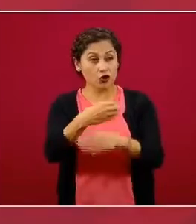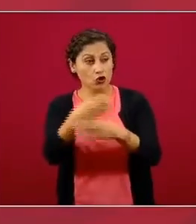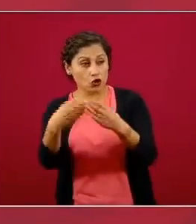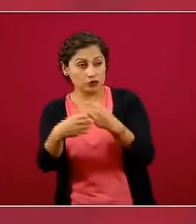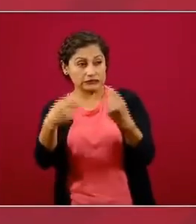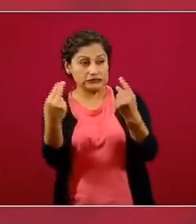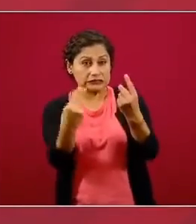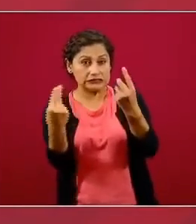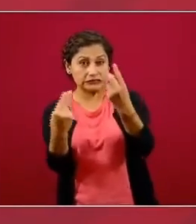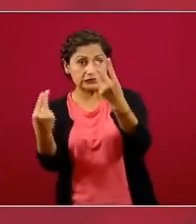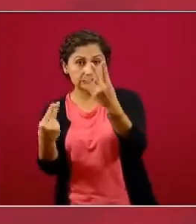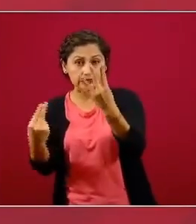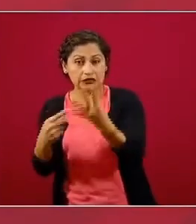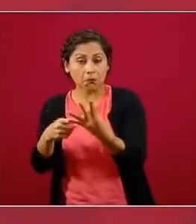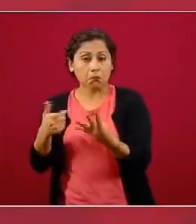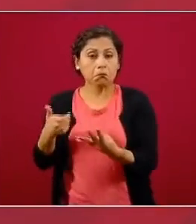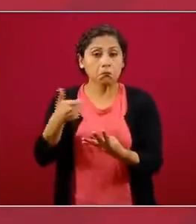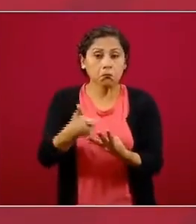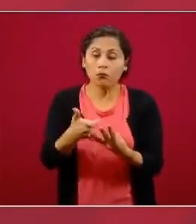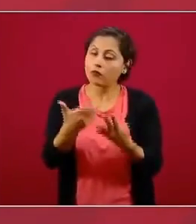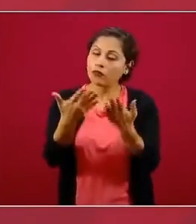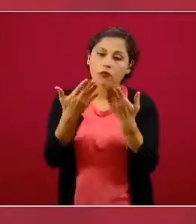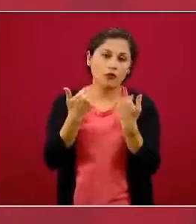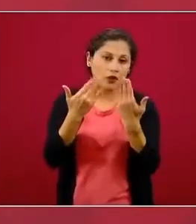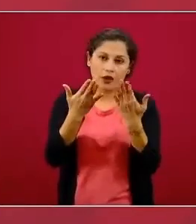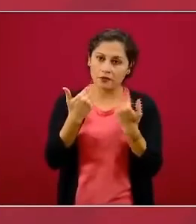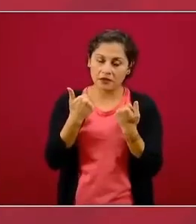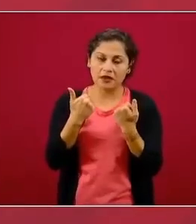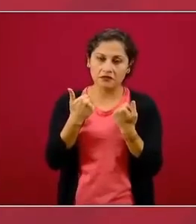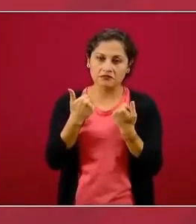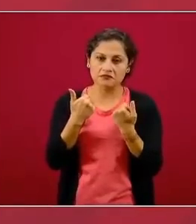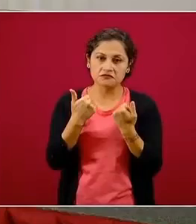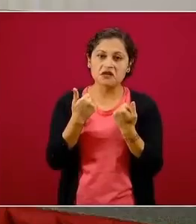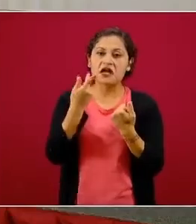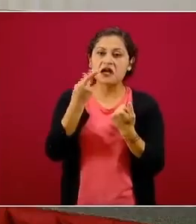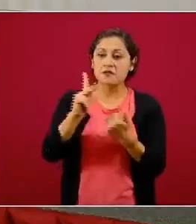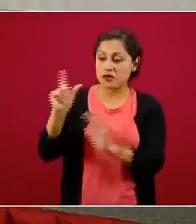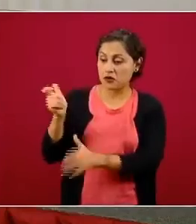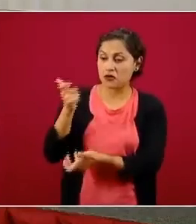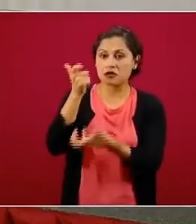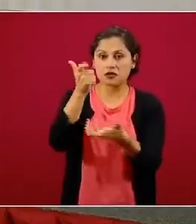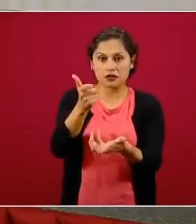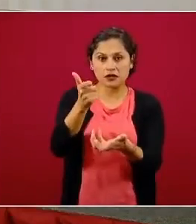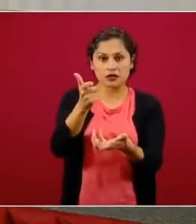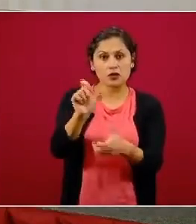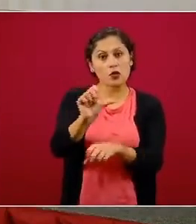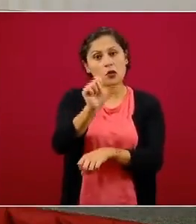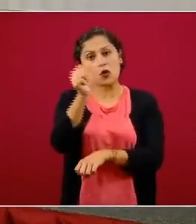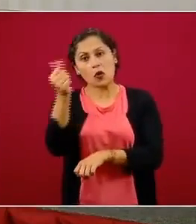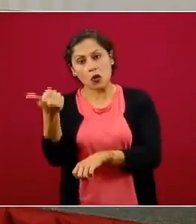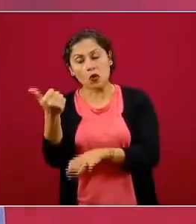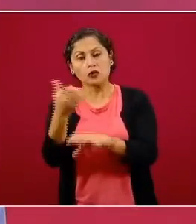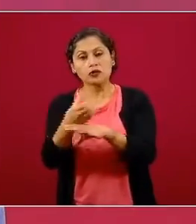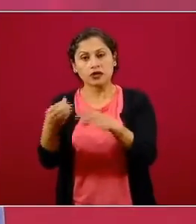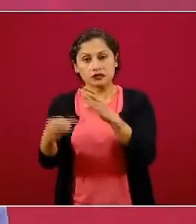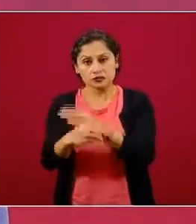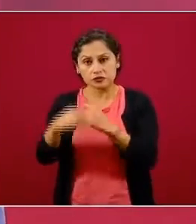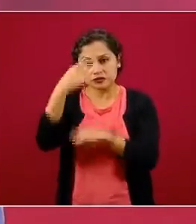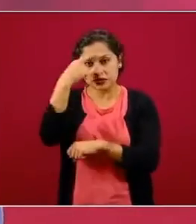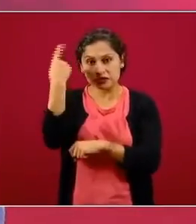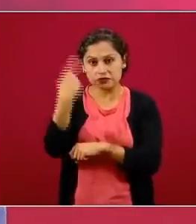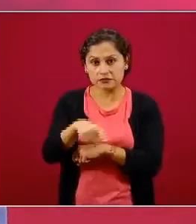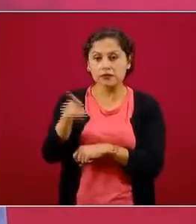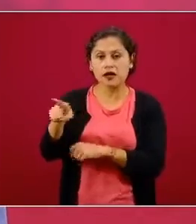y en cambio se empezó a utilizar ese dinero en financiar otros mecanismos de provisión de servicios de salud.